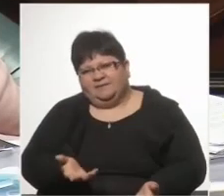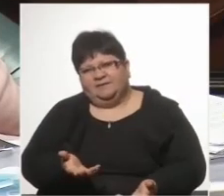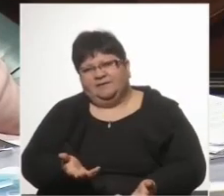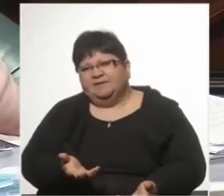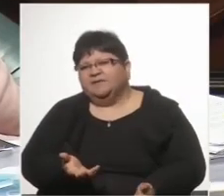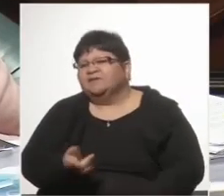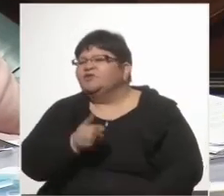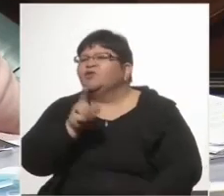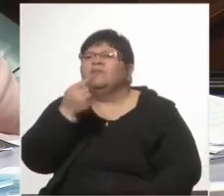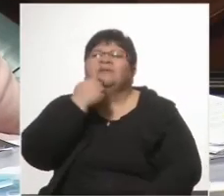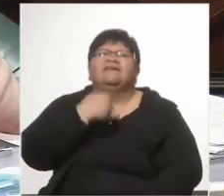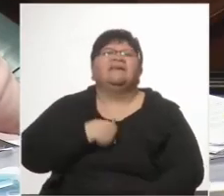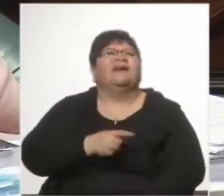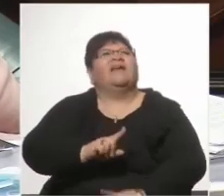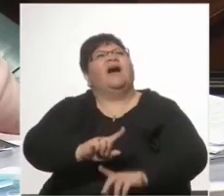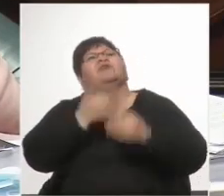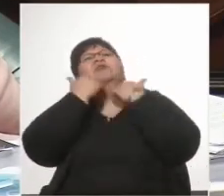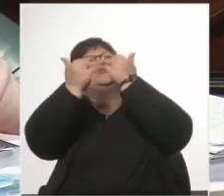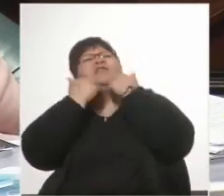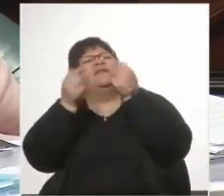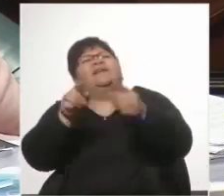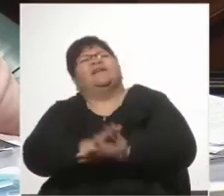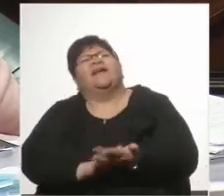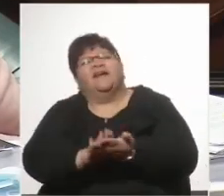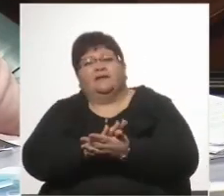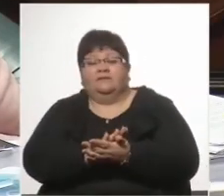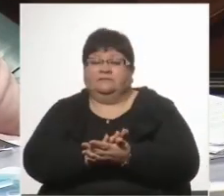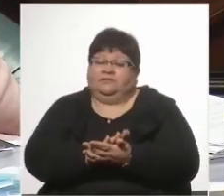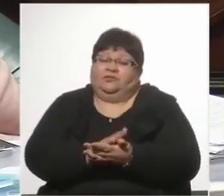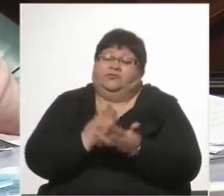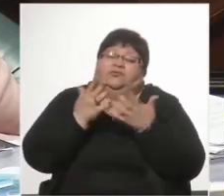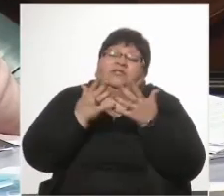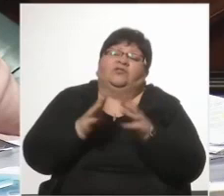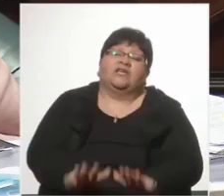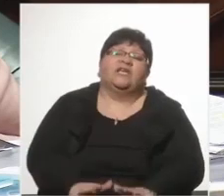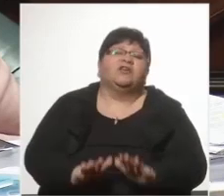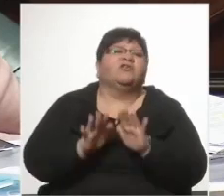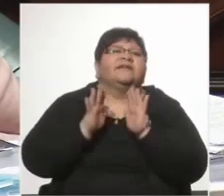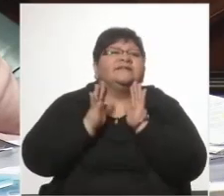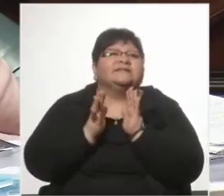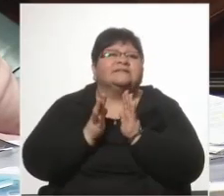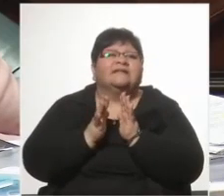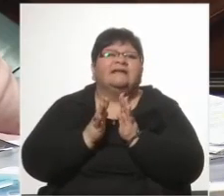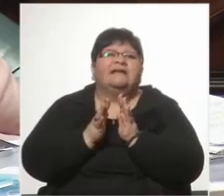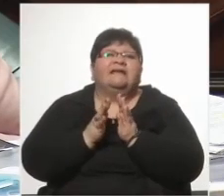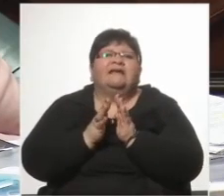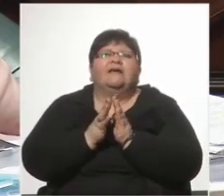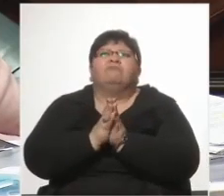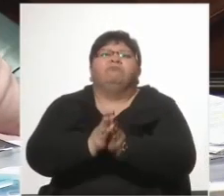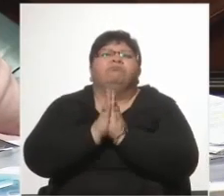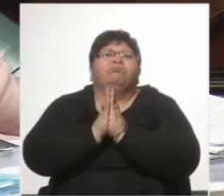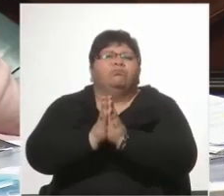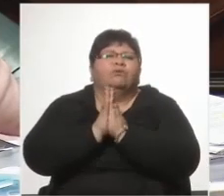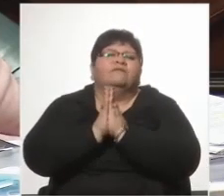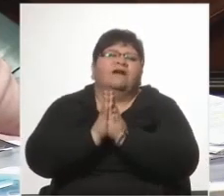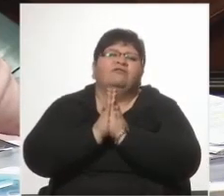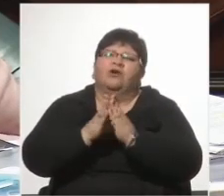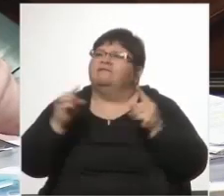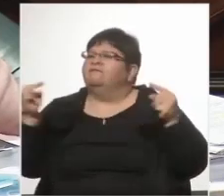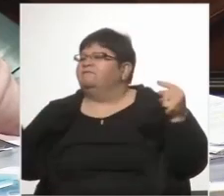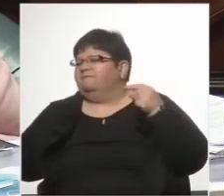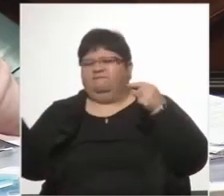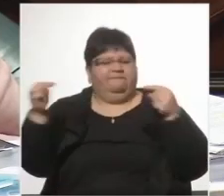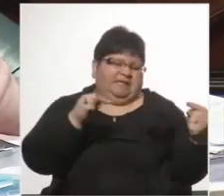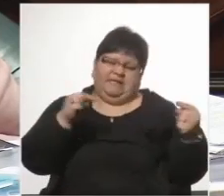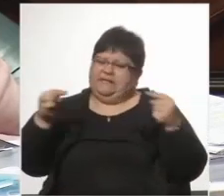subestimen. Yo lo que no quiero es embarrar la cancha, lo que quiero es que de una buena vez se terminen los enfrentamientos